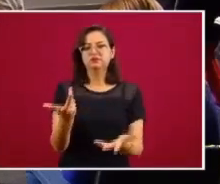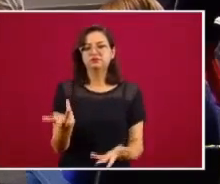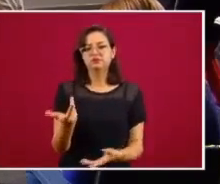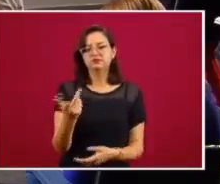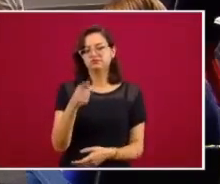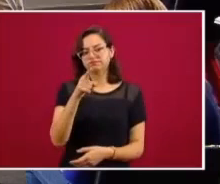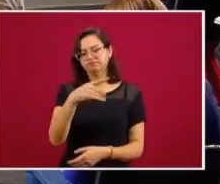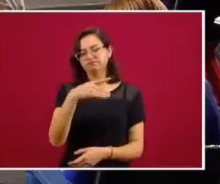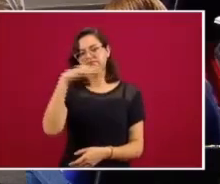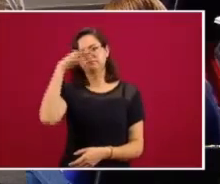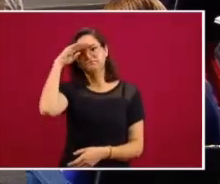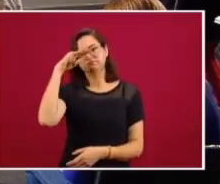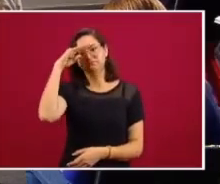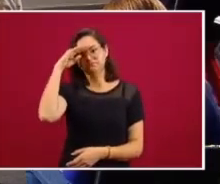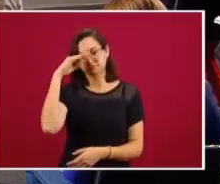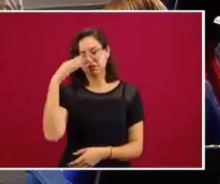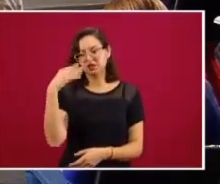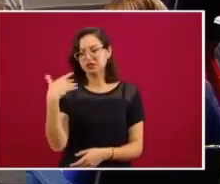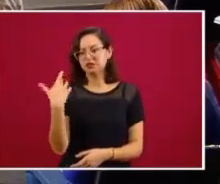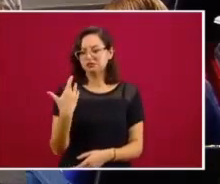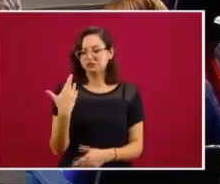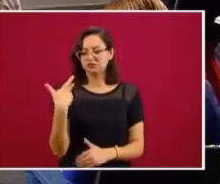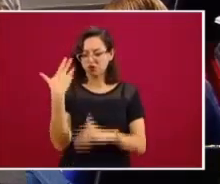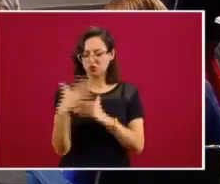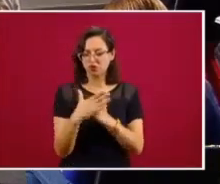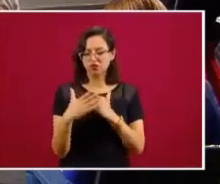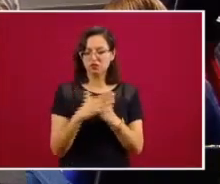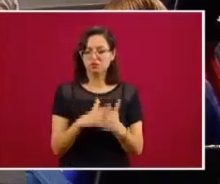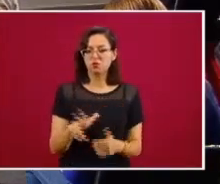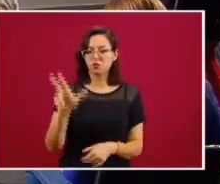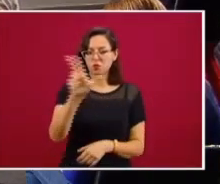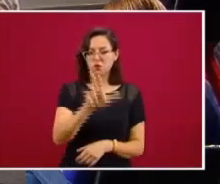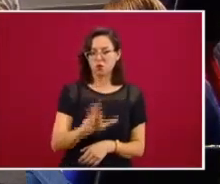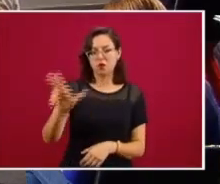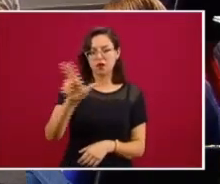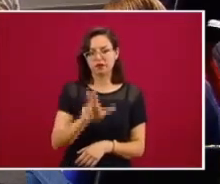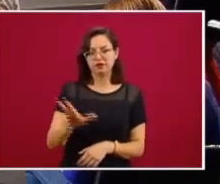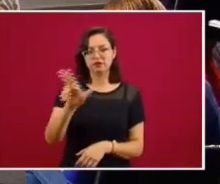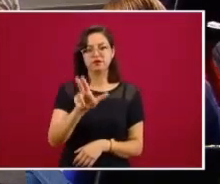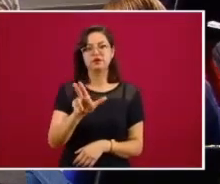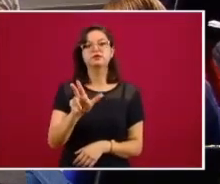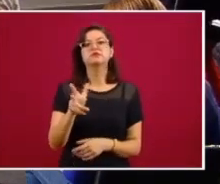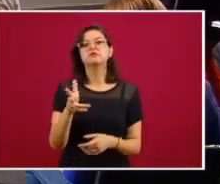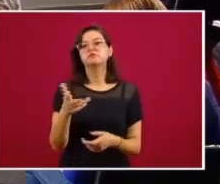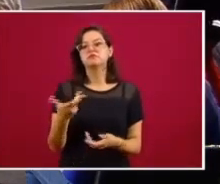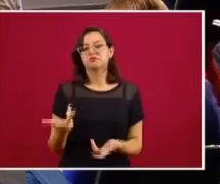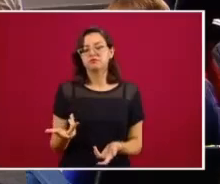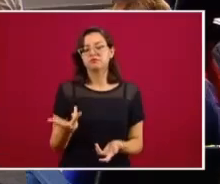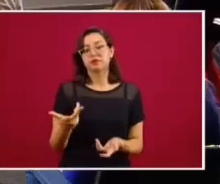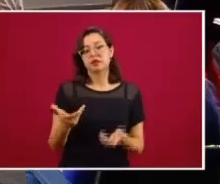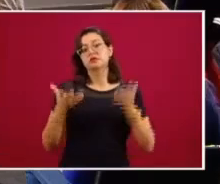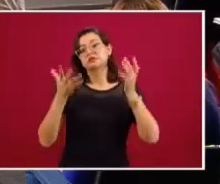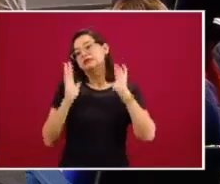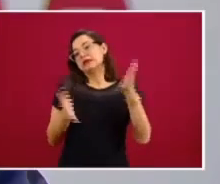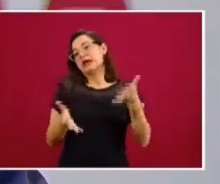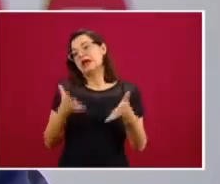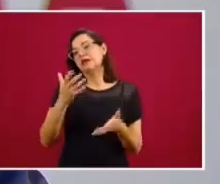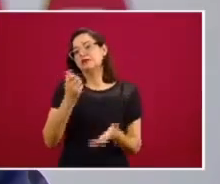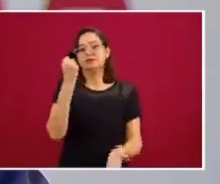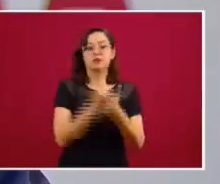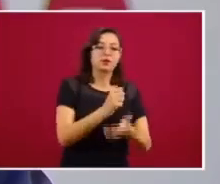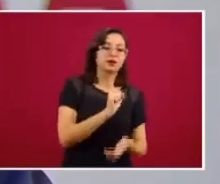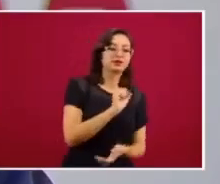parece, el martes yo creo que para entonces ya sabremos